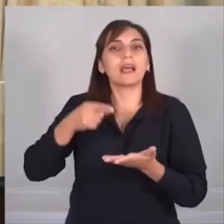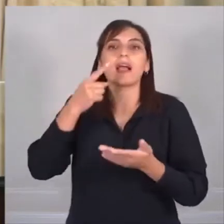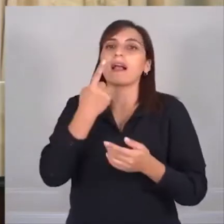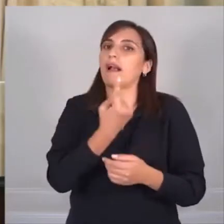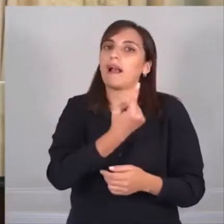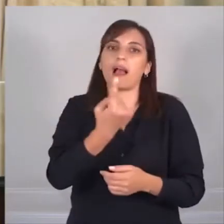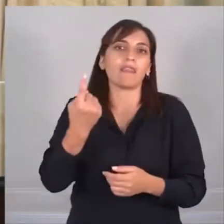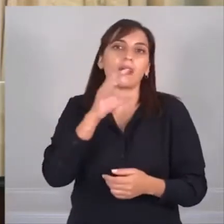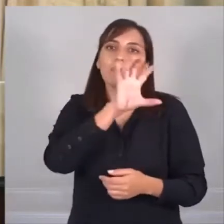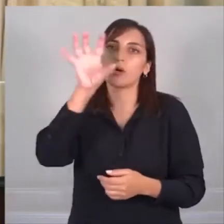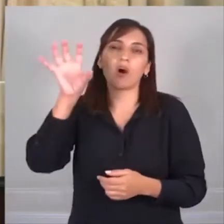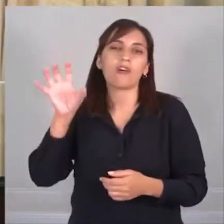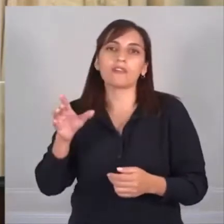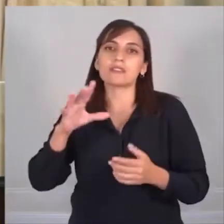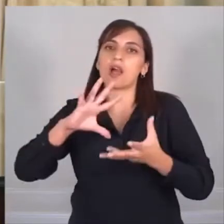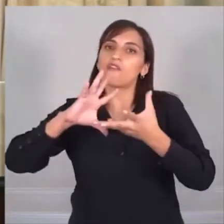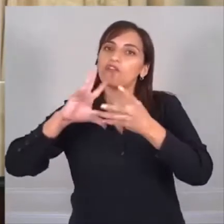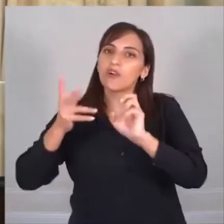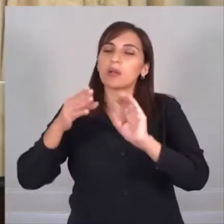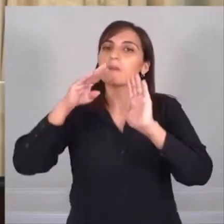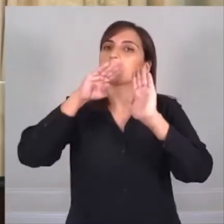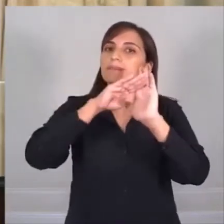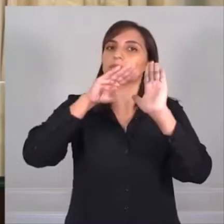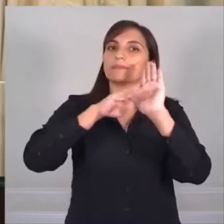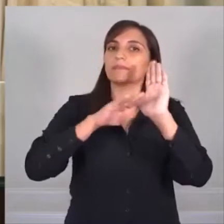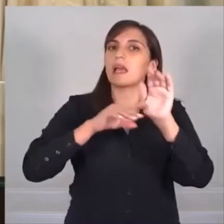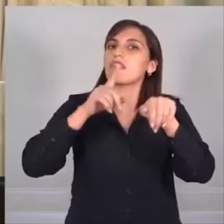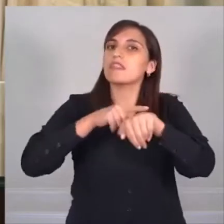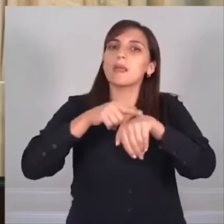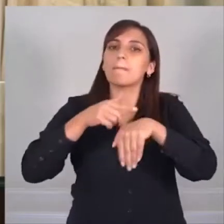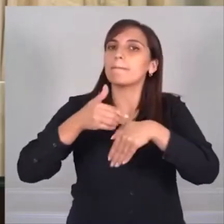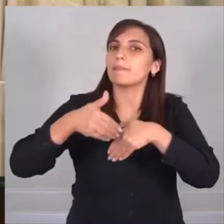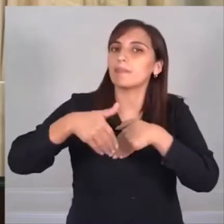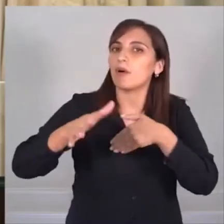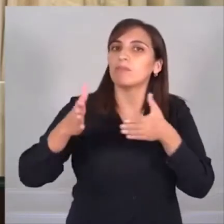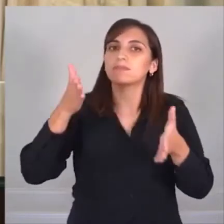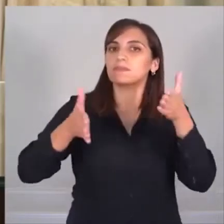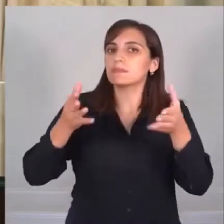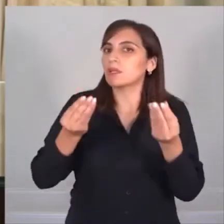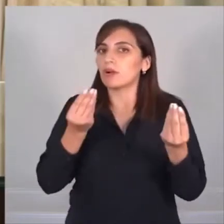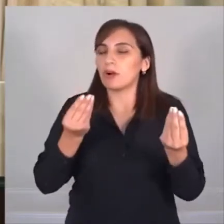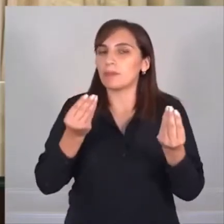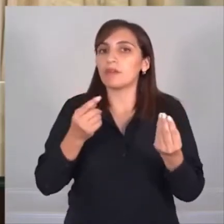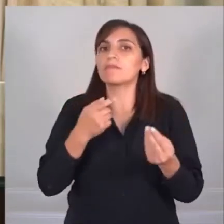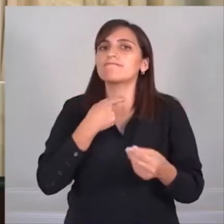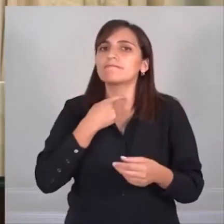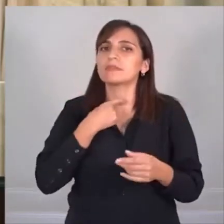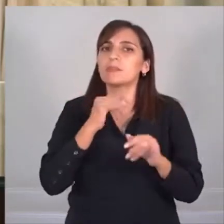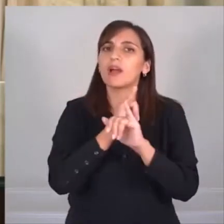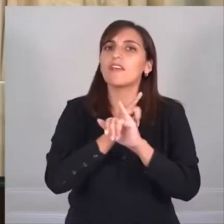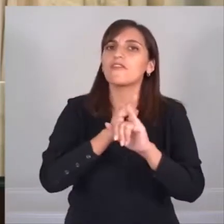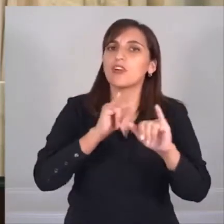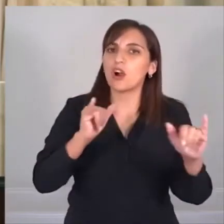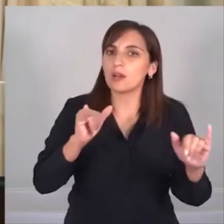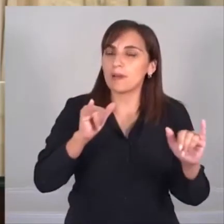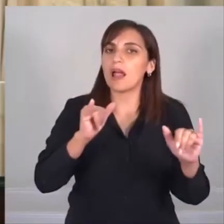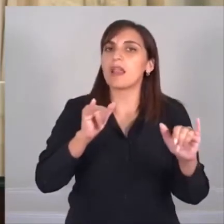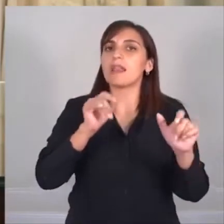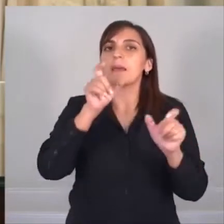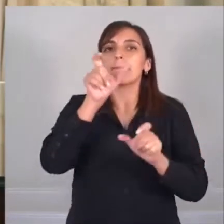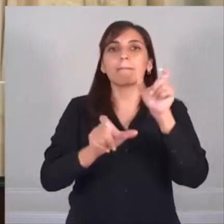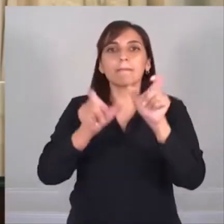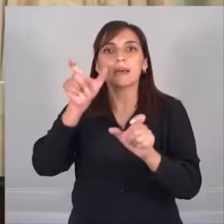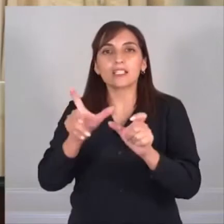provincia va a establecer sus protocolos y sus tiempos. Lo que nosotros le queremos informar a toda nuestra comunidad, especialmente las